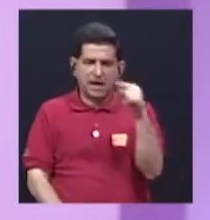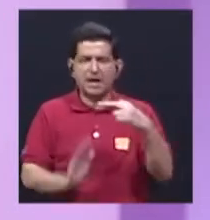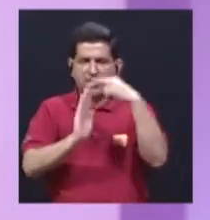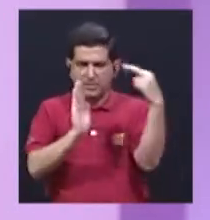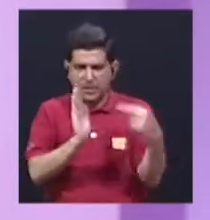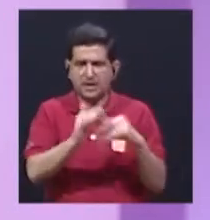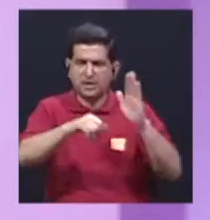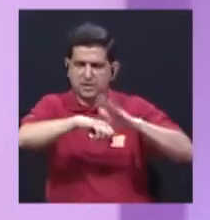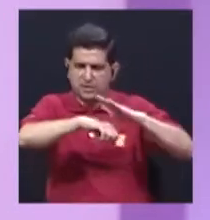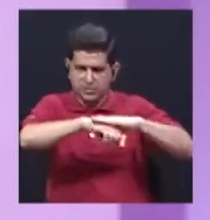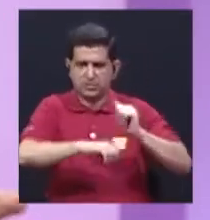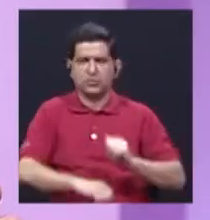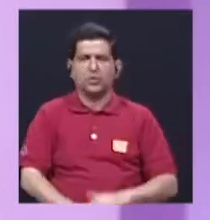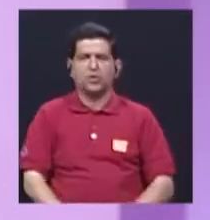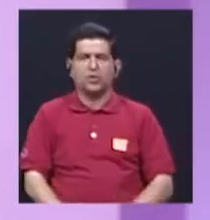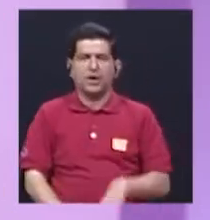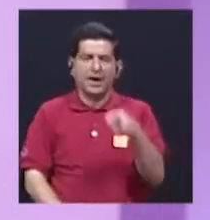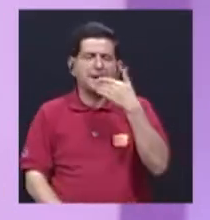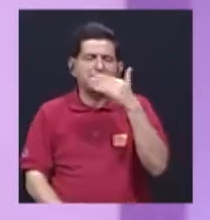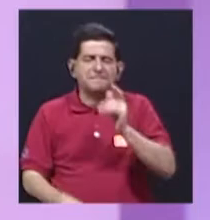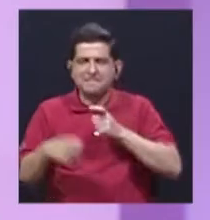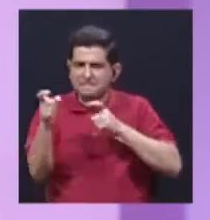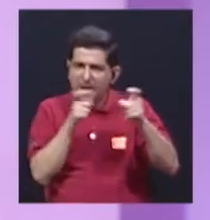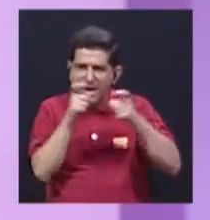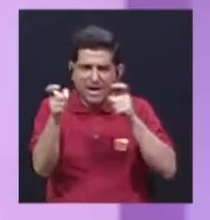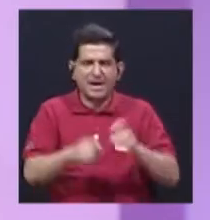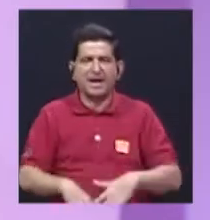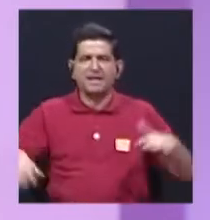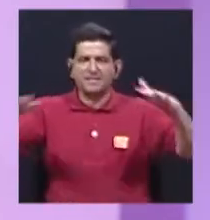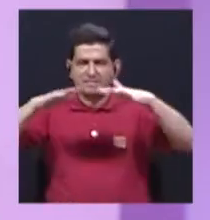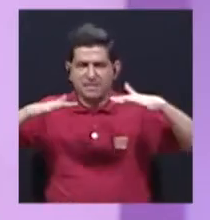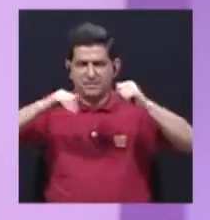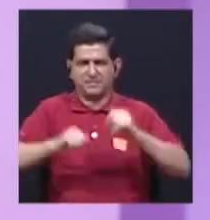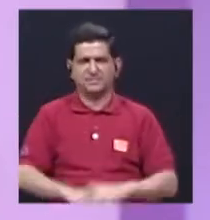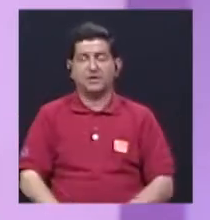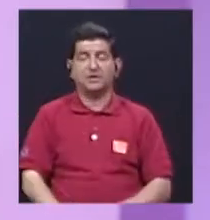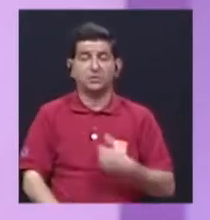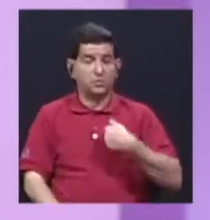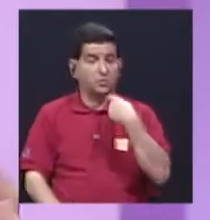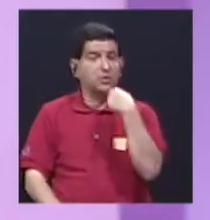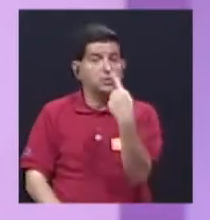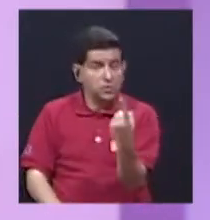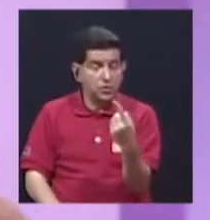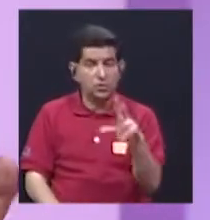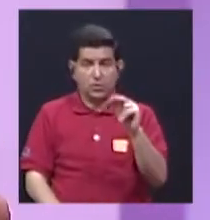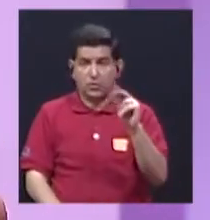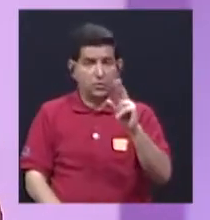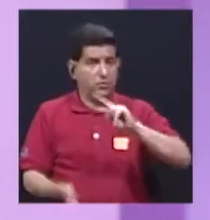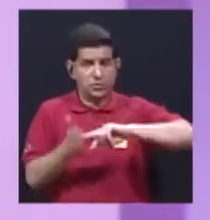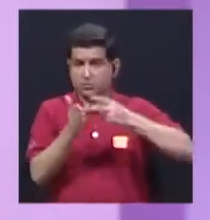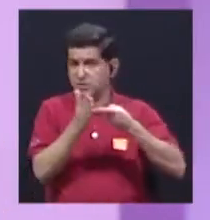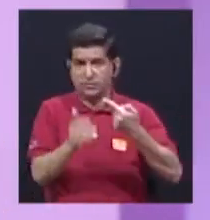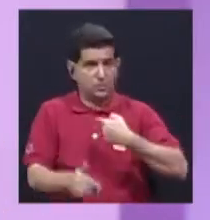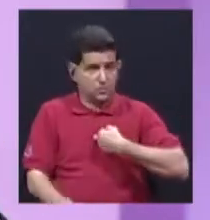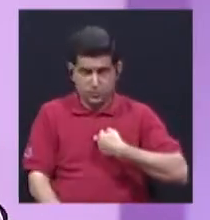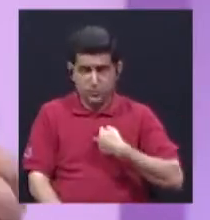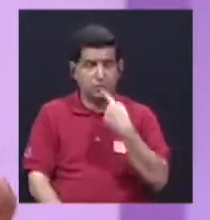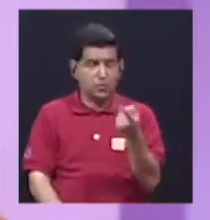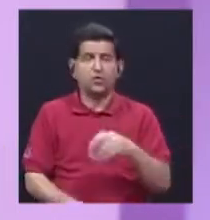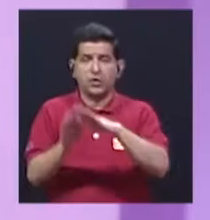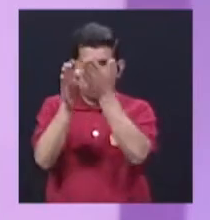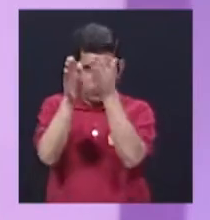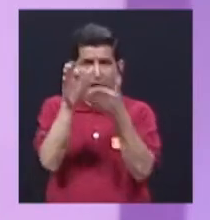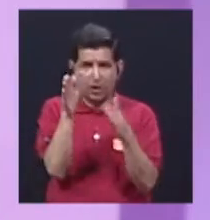permitido, ha generado una mala administración del espectro. Y cuando lo digo yo, no es que lo esté diciendo yo, lo dijo la